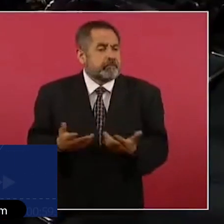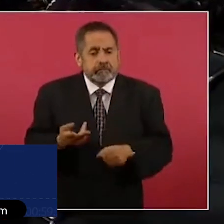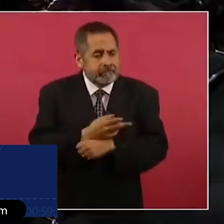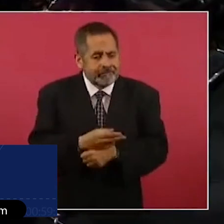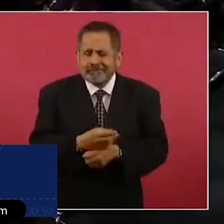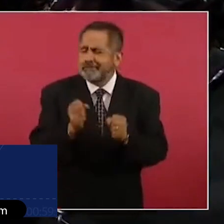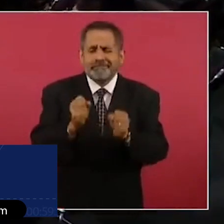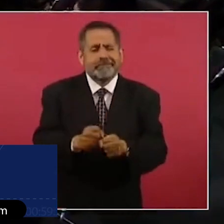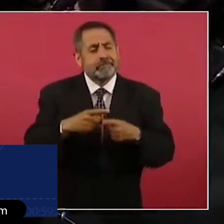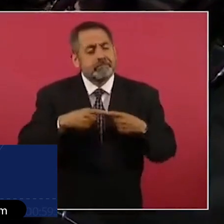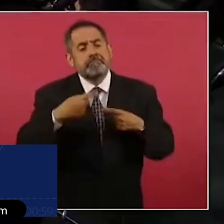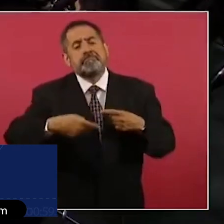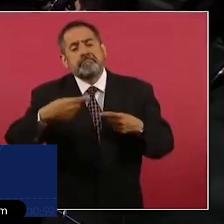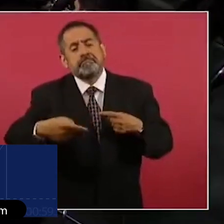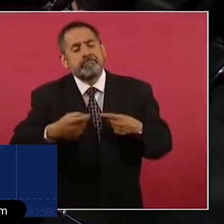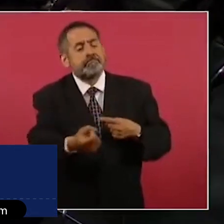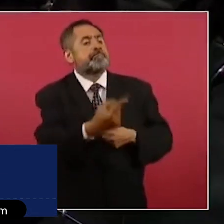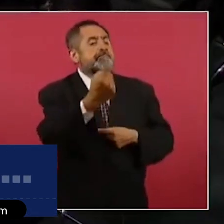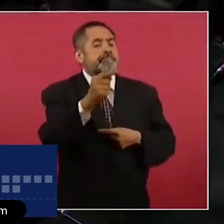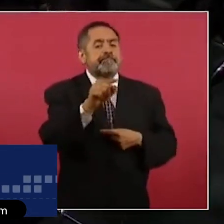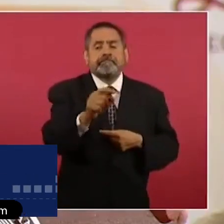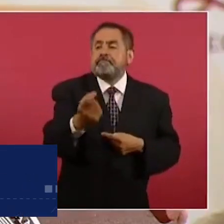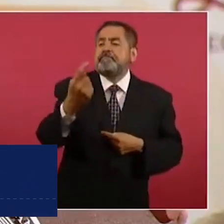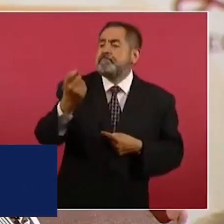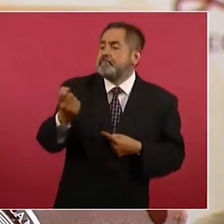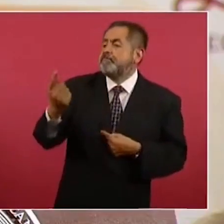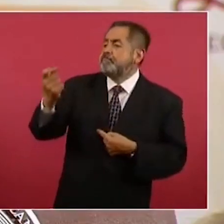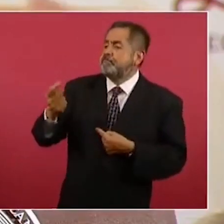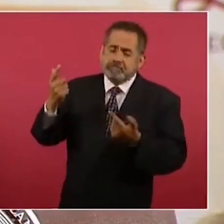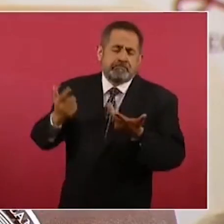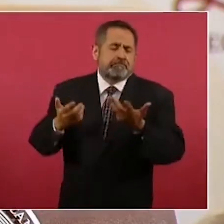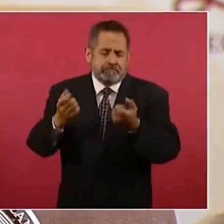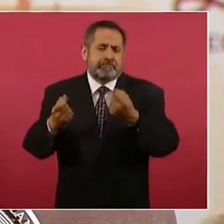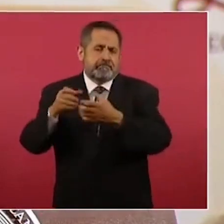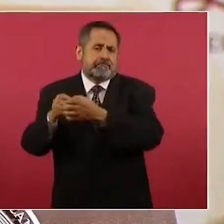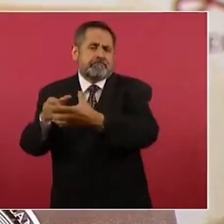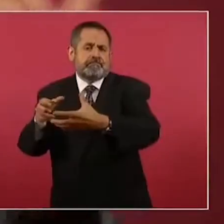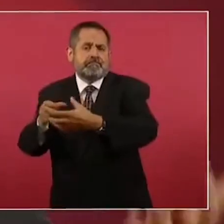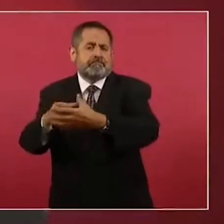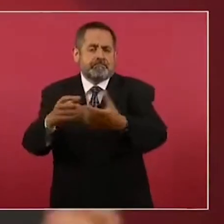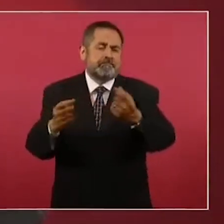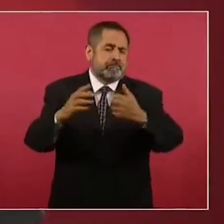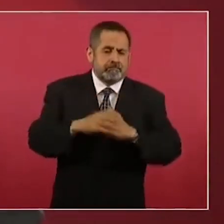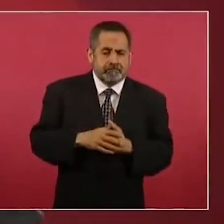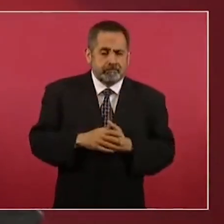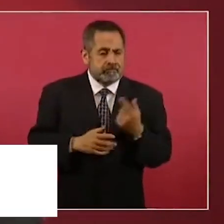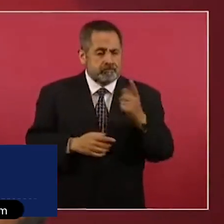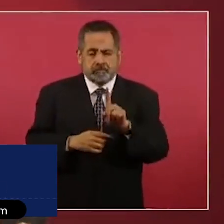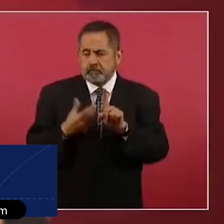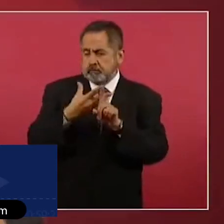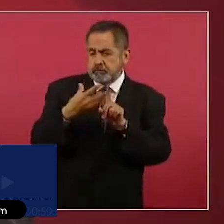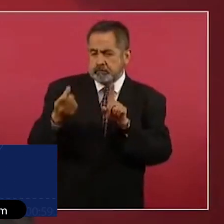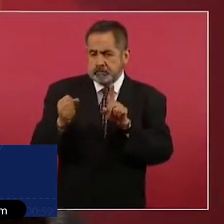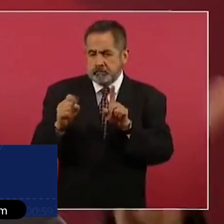encontrando esporádicamente algunos casos y eventualmente algunos brotes, la vinculación de un caso que contagia a otro.